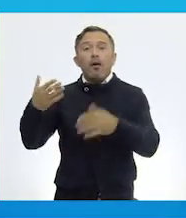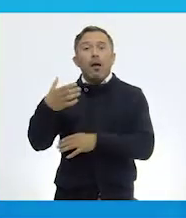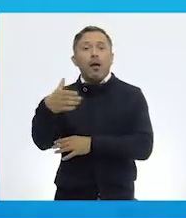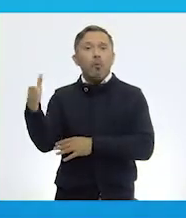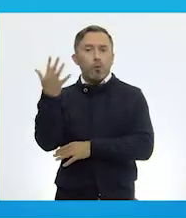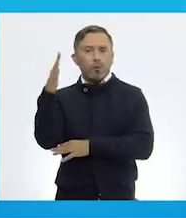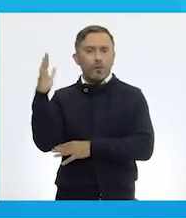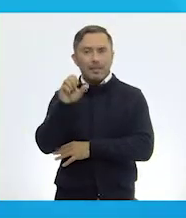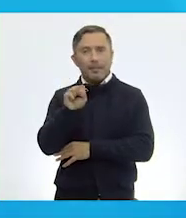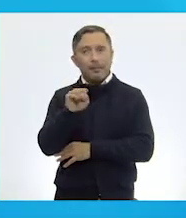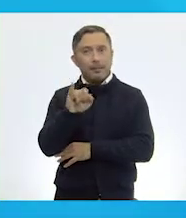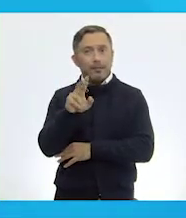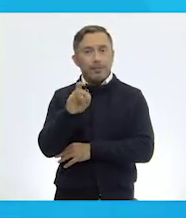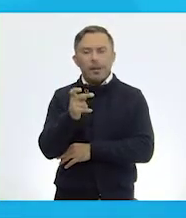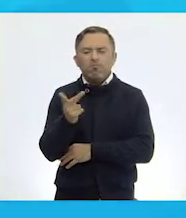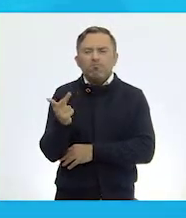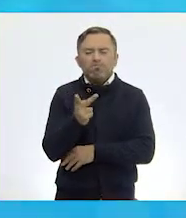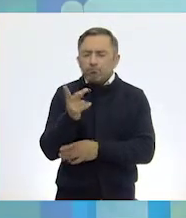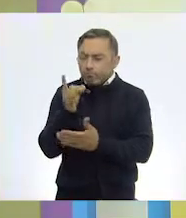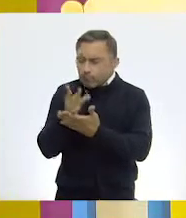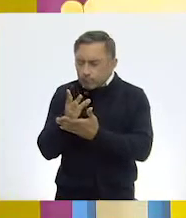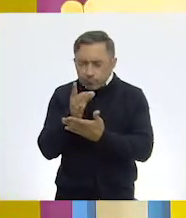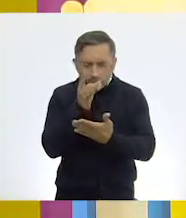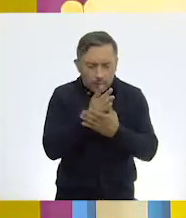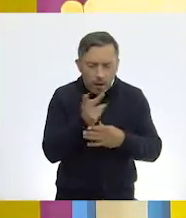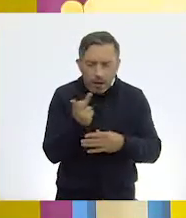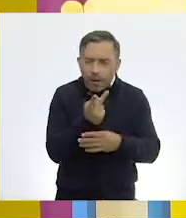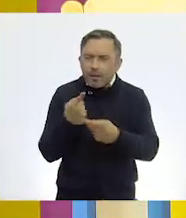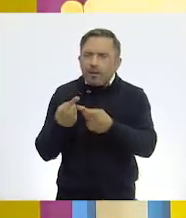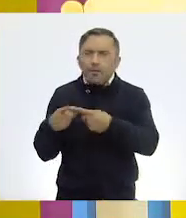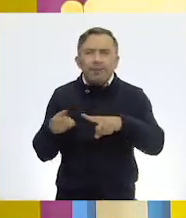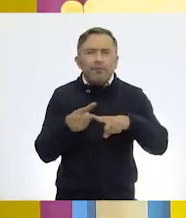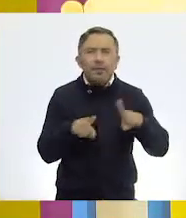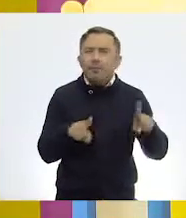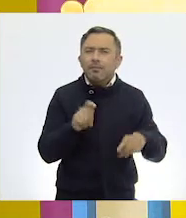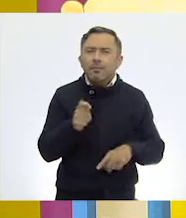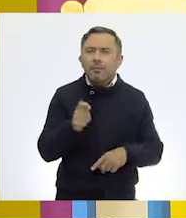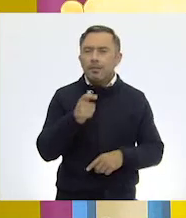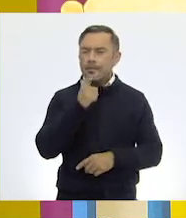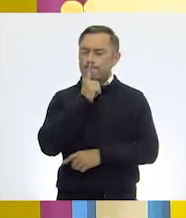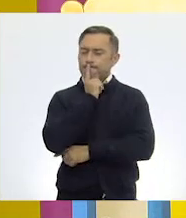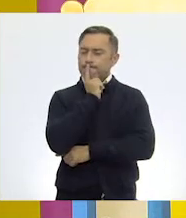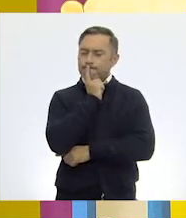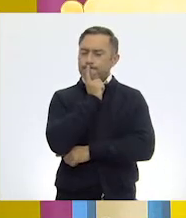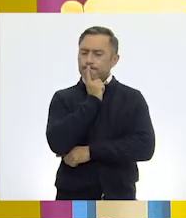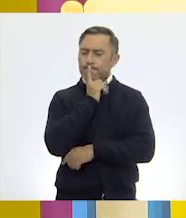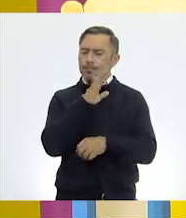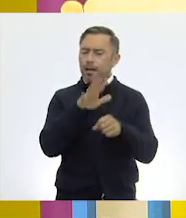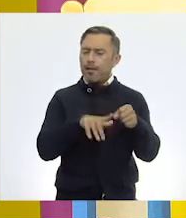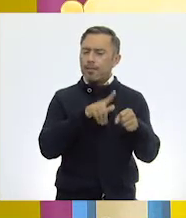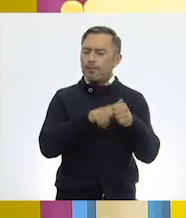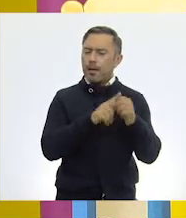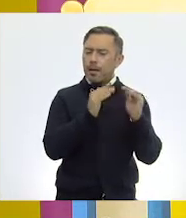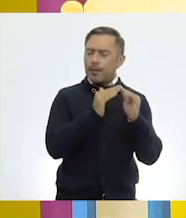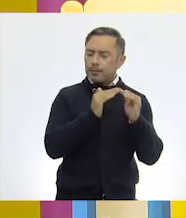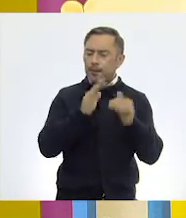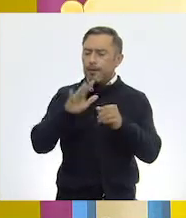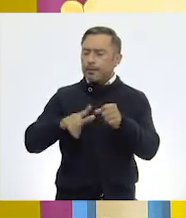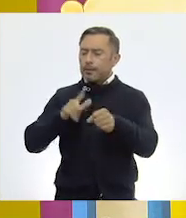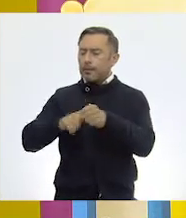¡Qué pregunta tan interesante! ¿Cuál será esa diferencia entre los animales domésticos y silvestres?